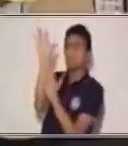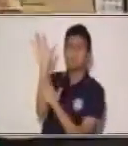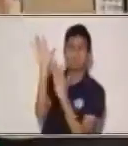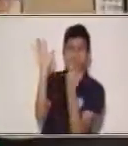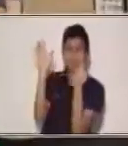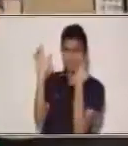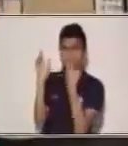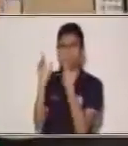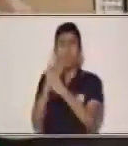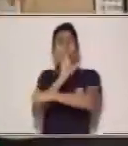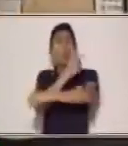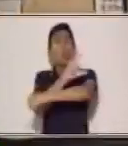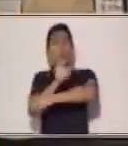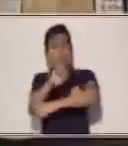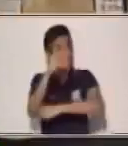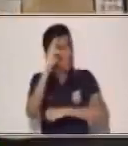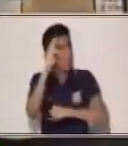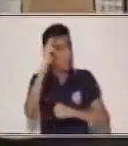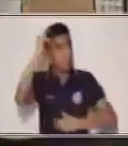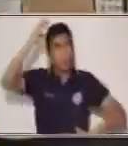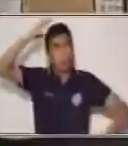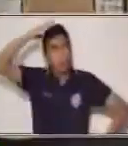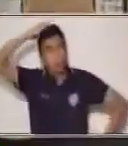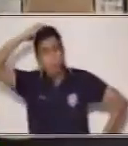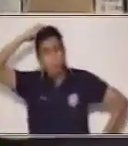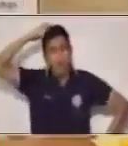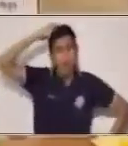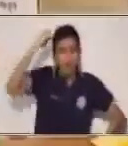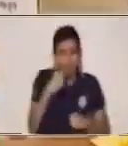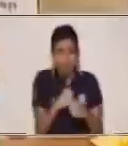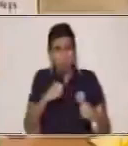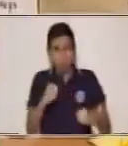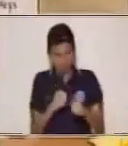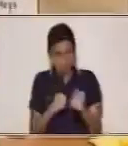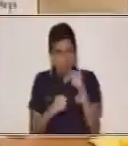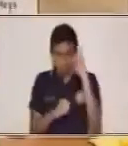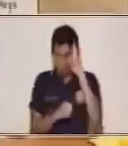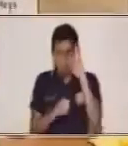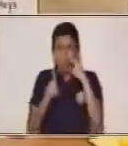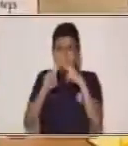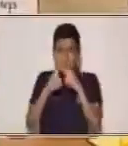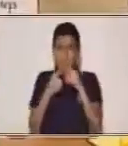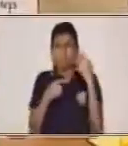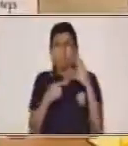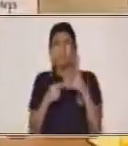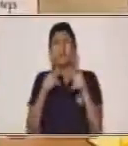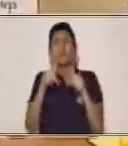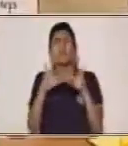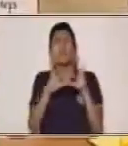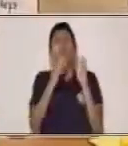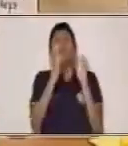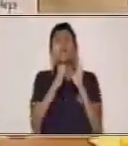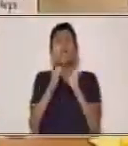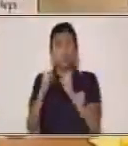Porque vamos a ver cuáles son las partes del cuento, la estructura de un cuento.